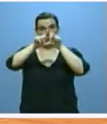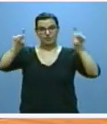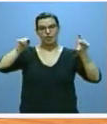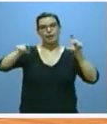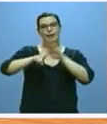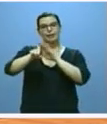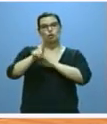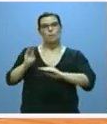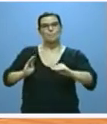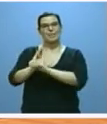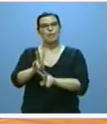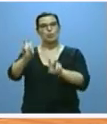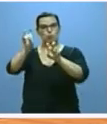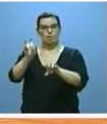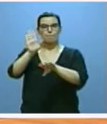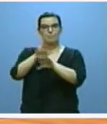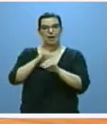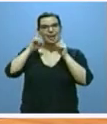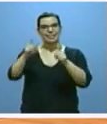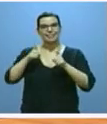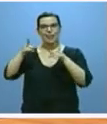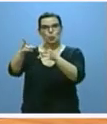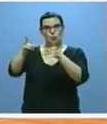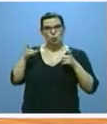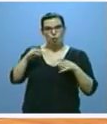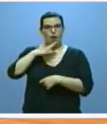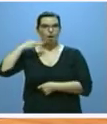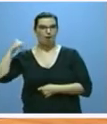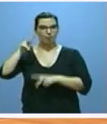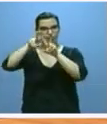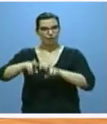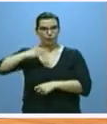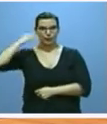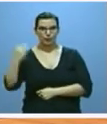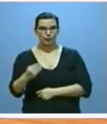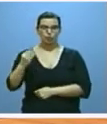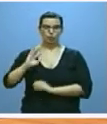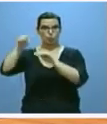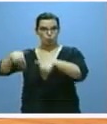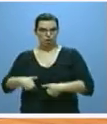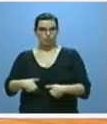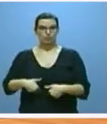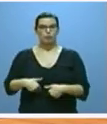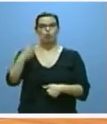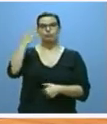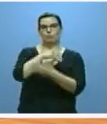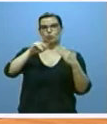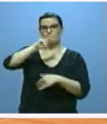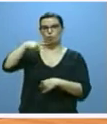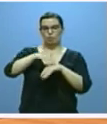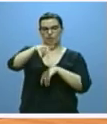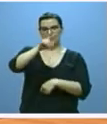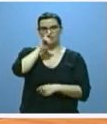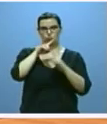una nueva línea de becas para la retención y retorno del talento investigador con 3 millones de euros en el presente ejercicio 2017.